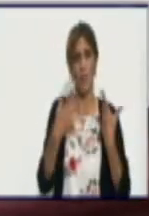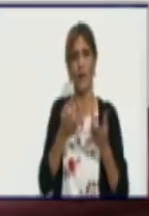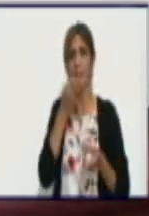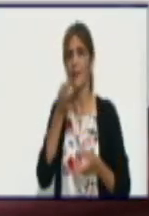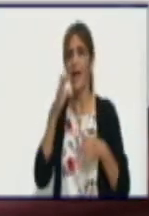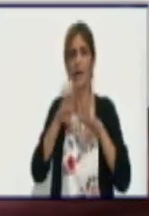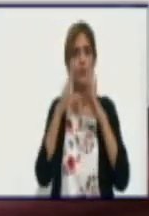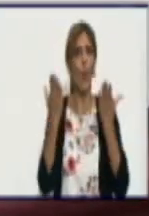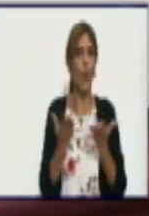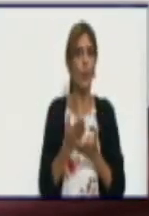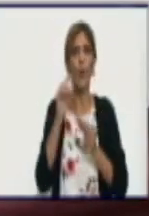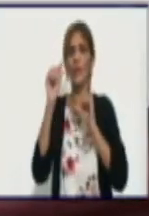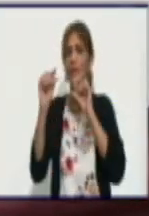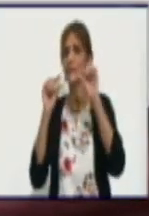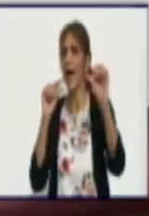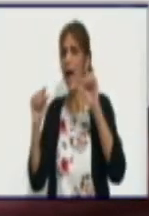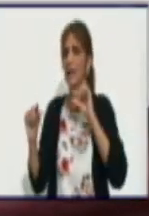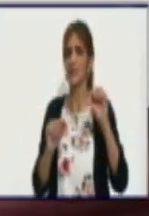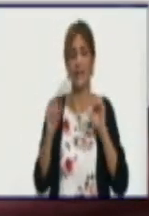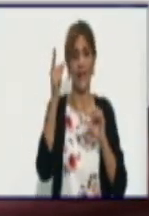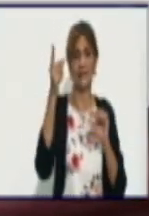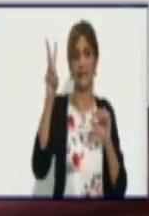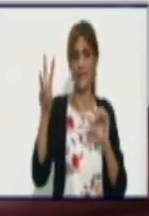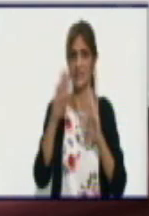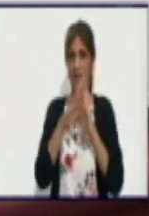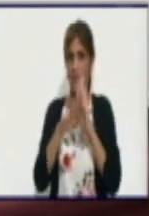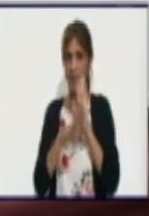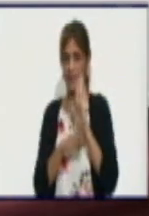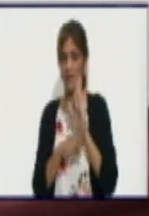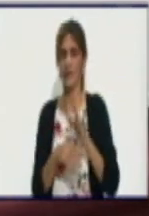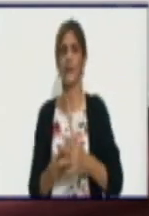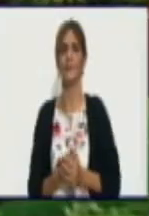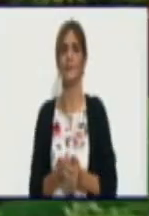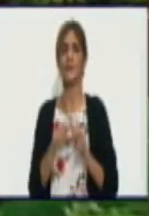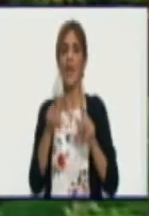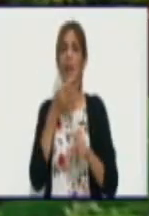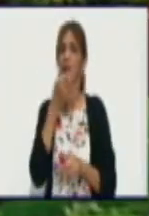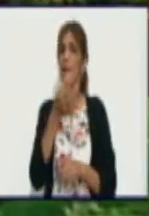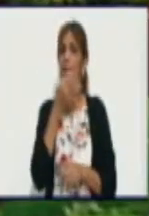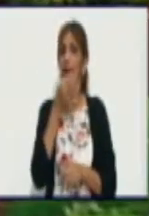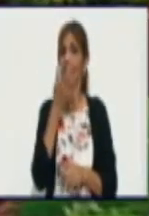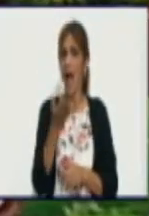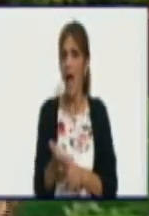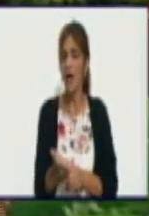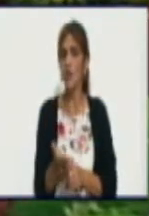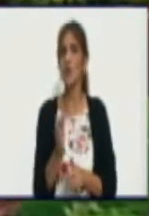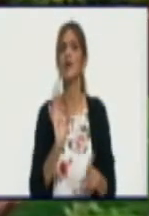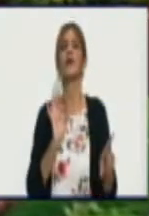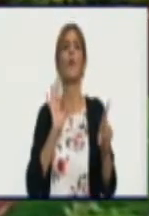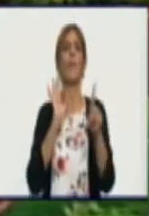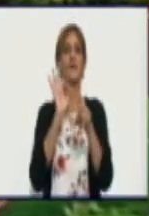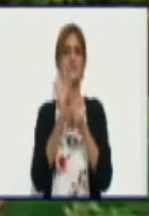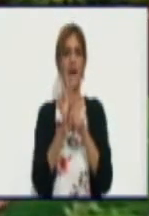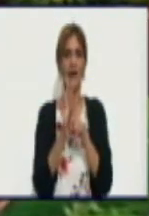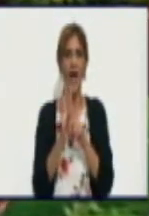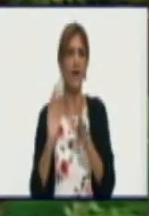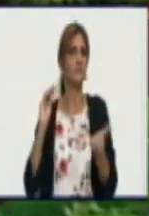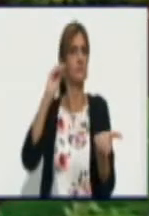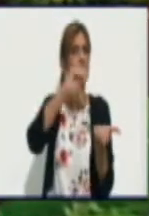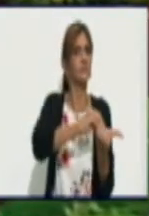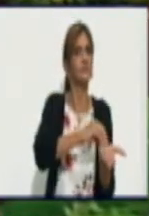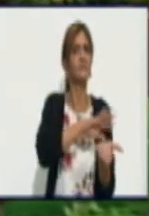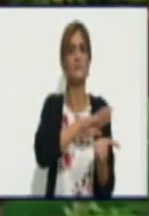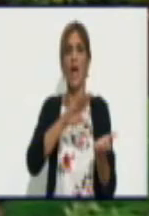13 medidas que como él acaba de explicar están implementándose o comenzará su implementación en los próximos días